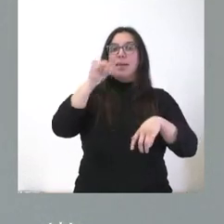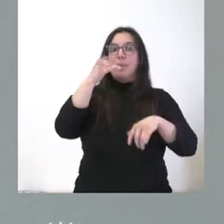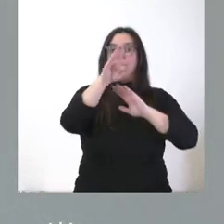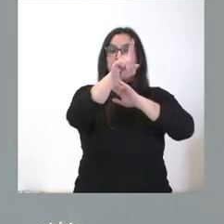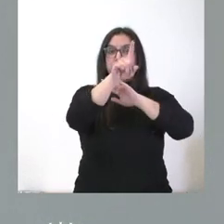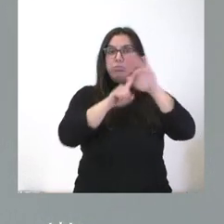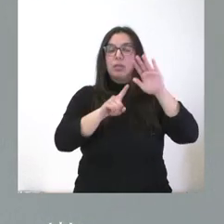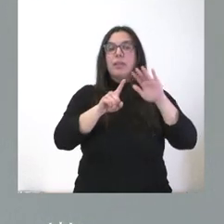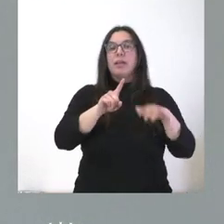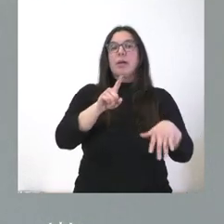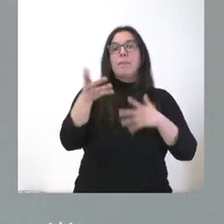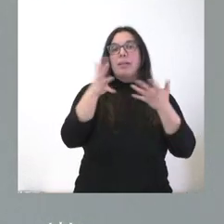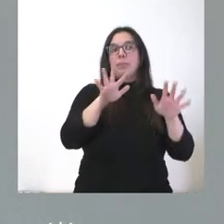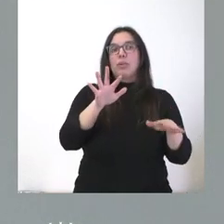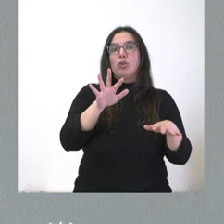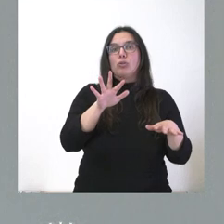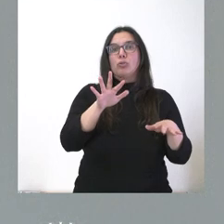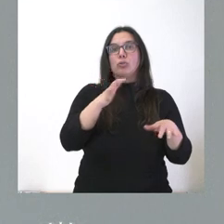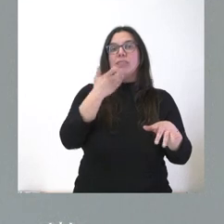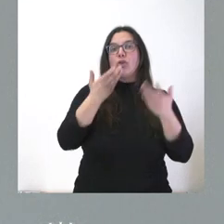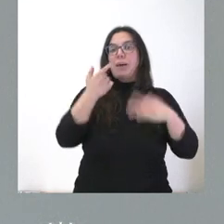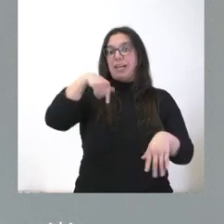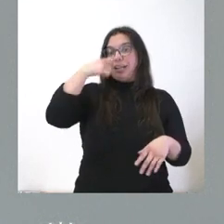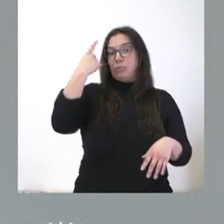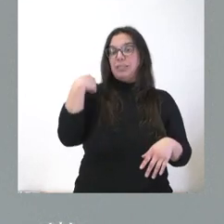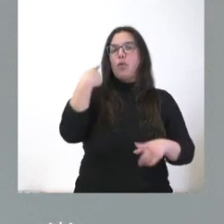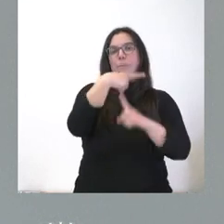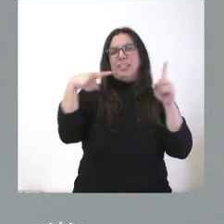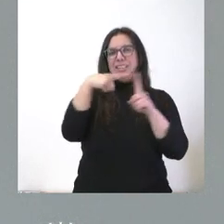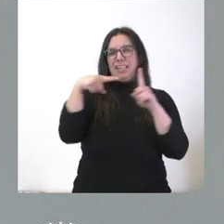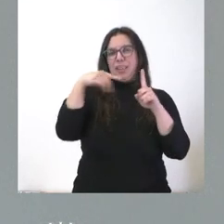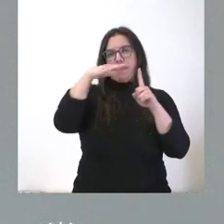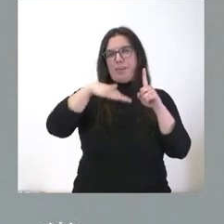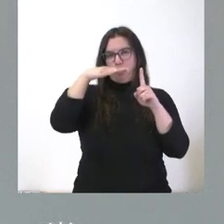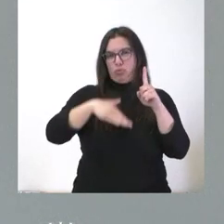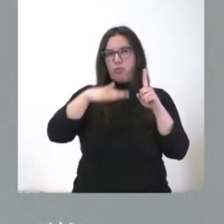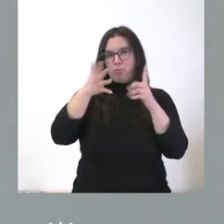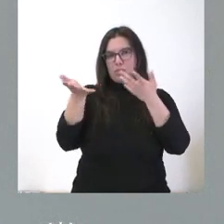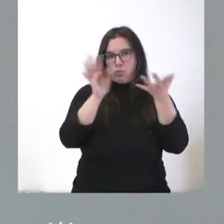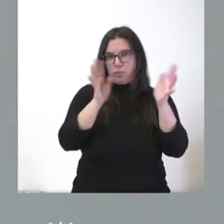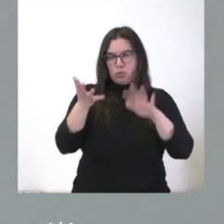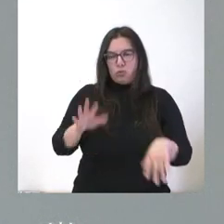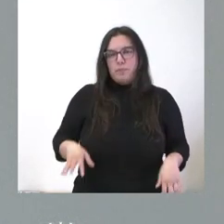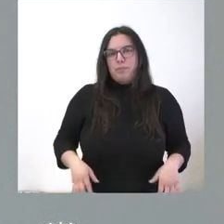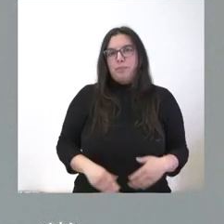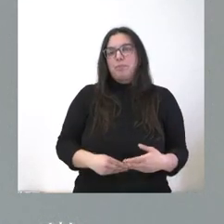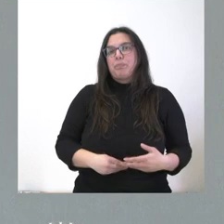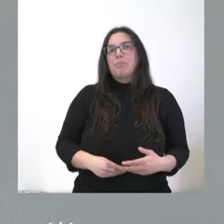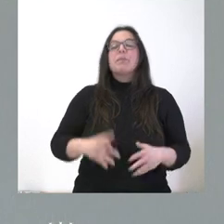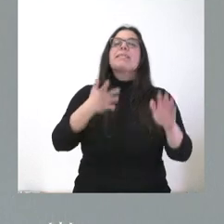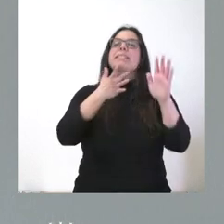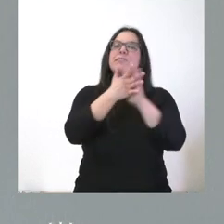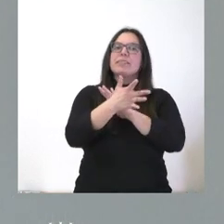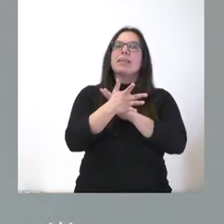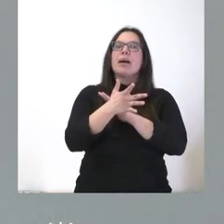2023 en torno a menos de la mitad de lo que fue el año 2022. Eso no quita tener unas